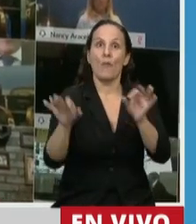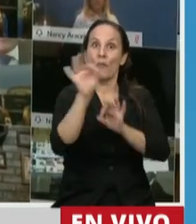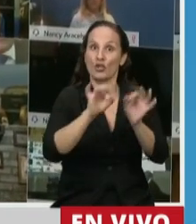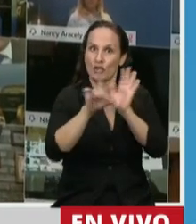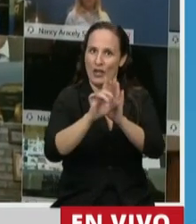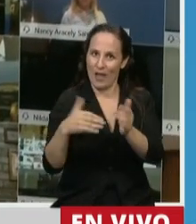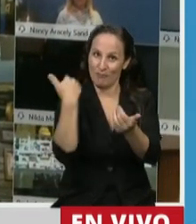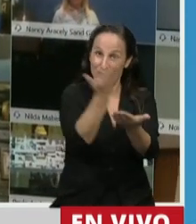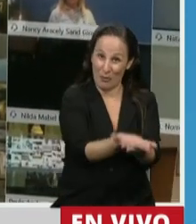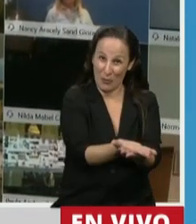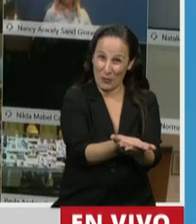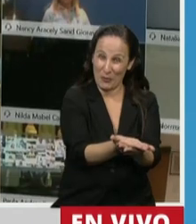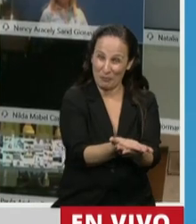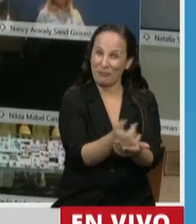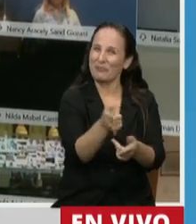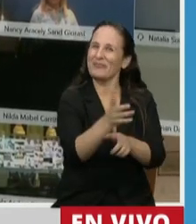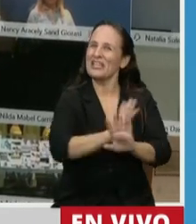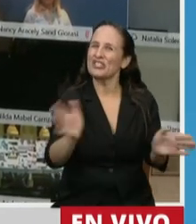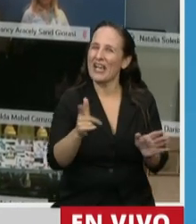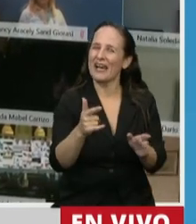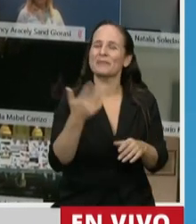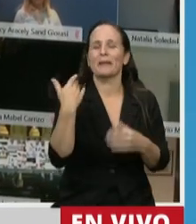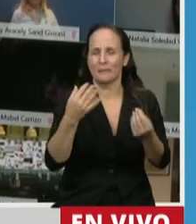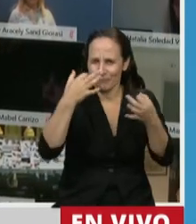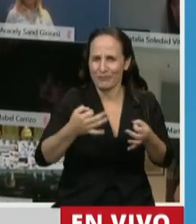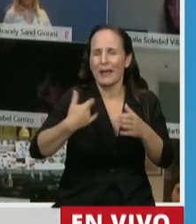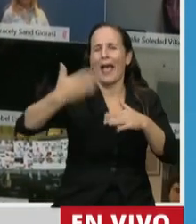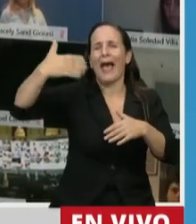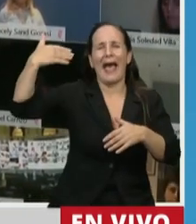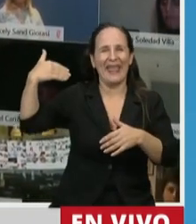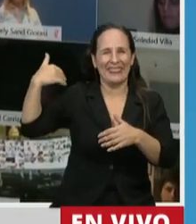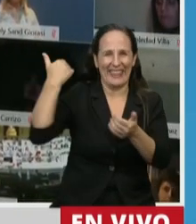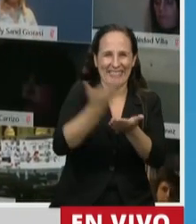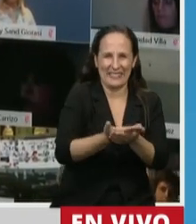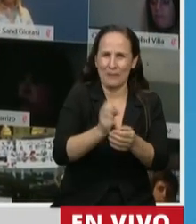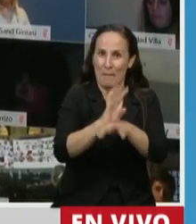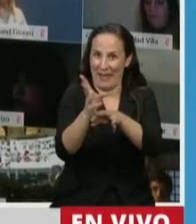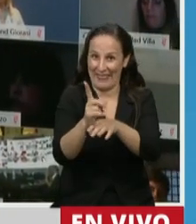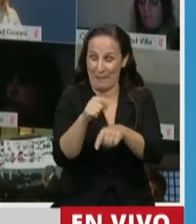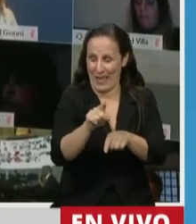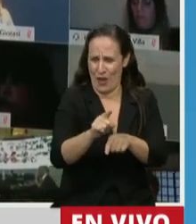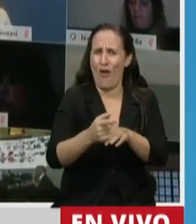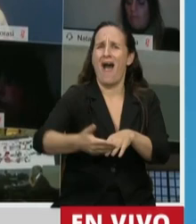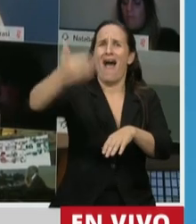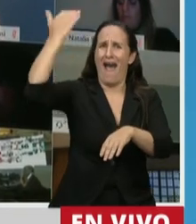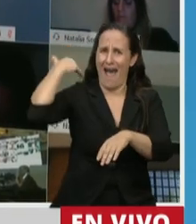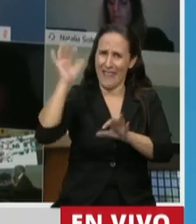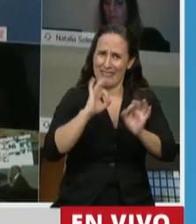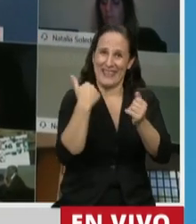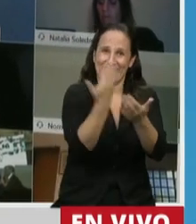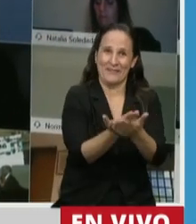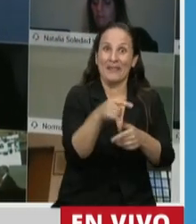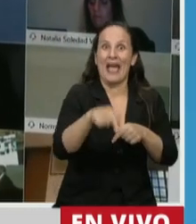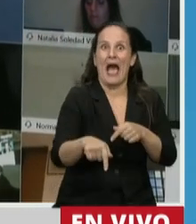este proyecto de ley ya, porque en realidad lo presentamos mucho antes de la situación de pandemia, hoy la pandemia de alguna manera ha puesto esto de